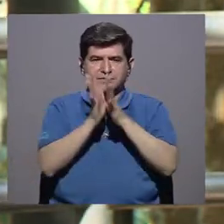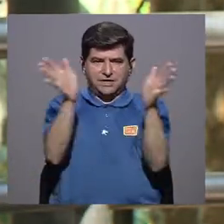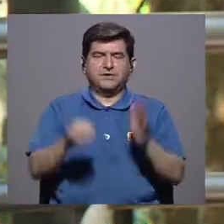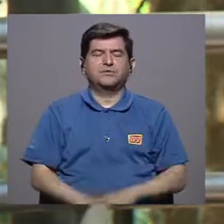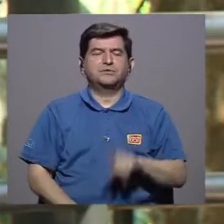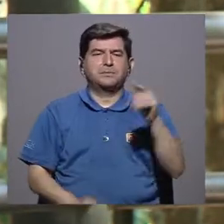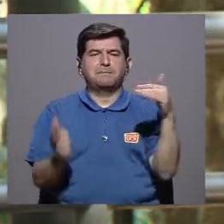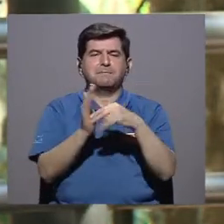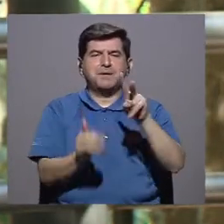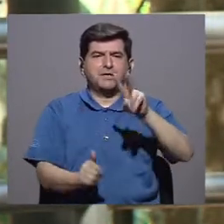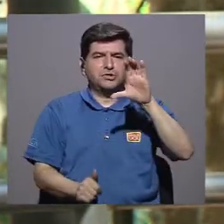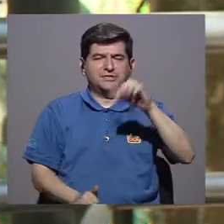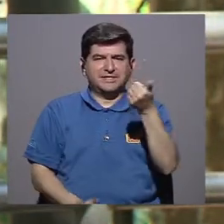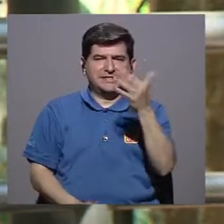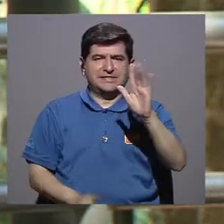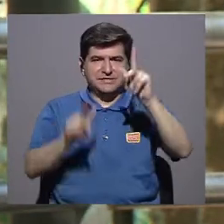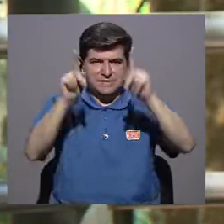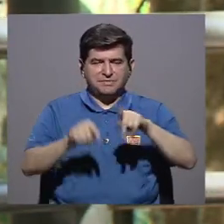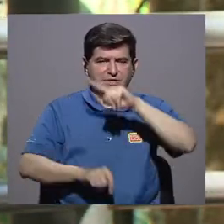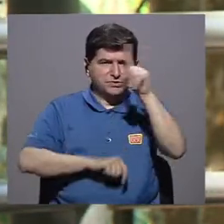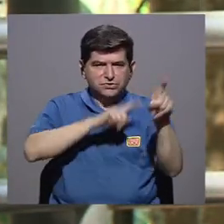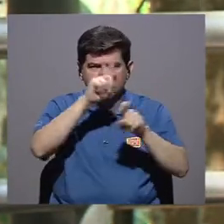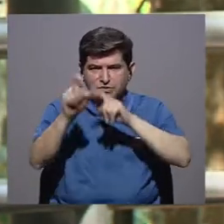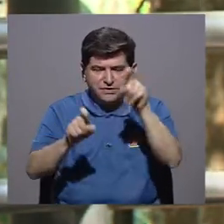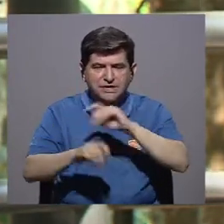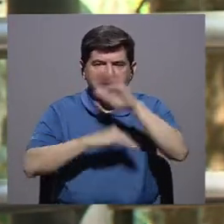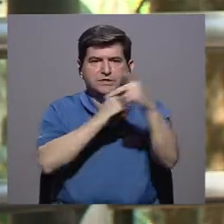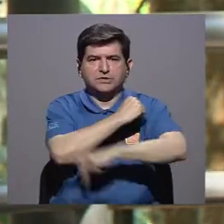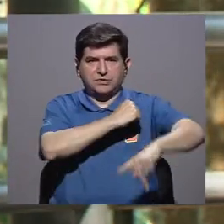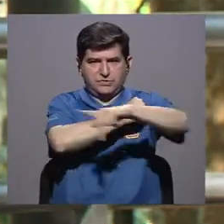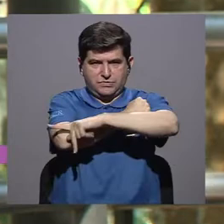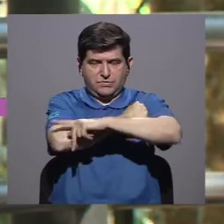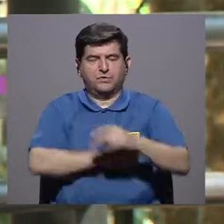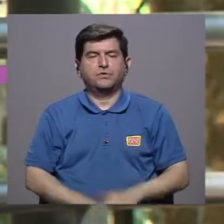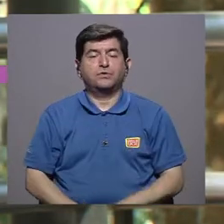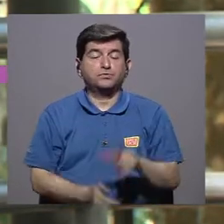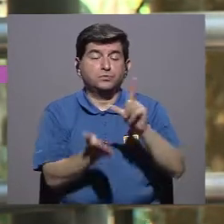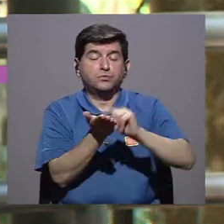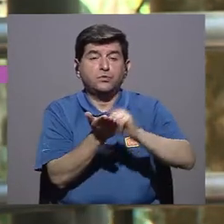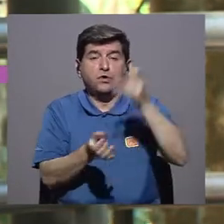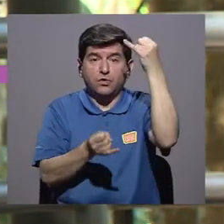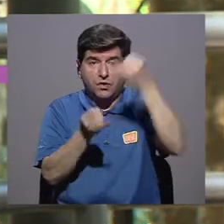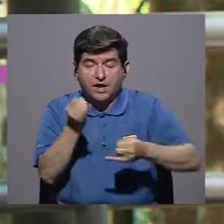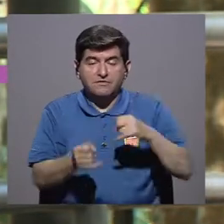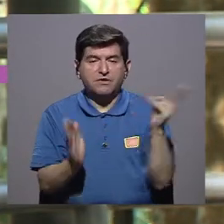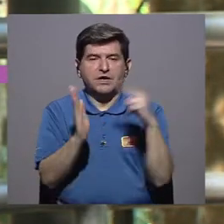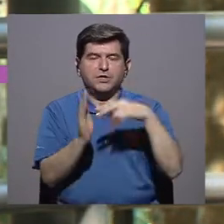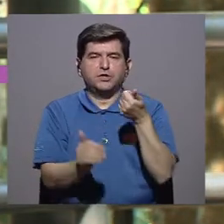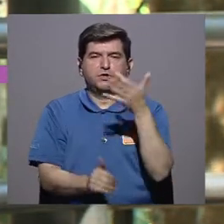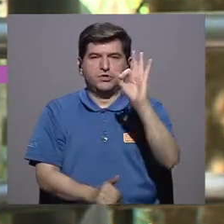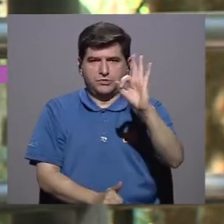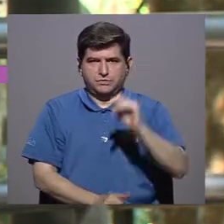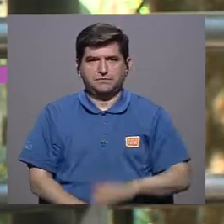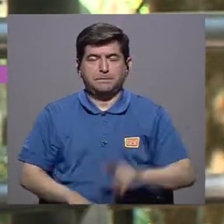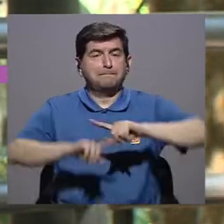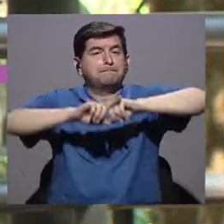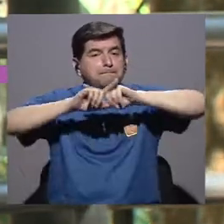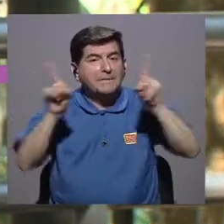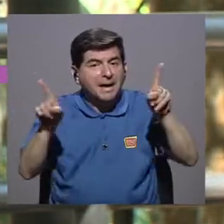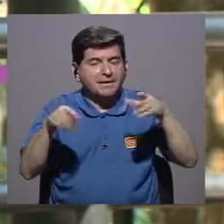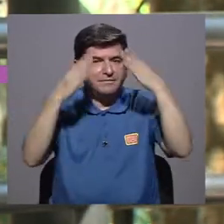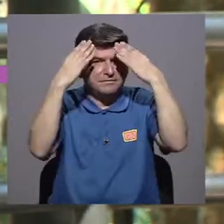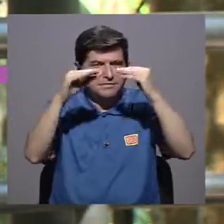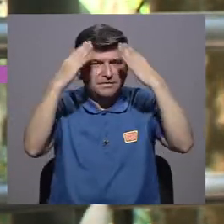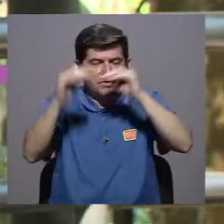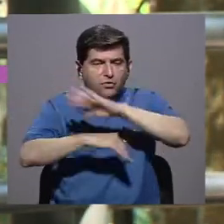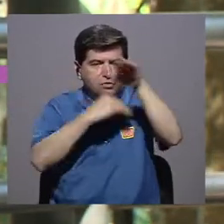entrevistó a 1,215 personas mayores de edad en todo el país. Se publicó a finales del 2019. Sin embargo,